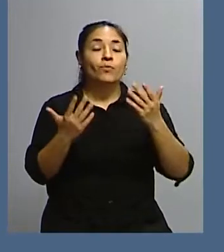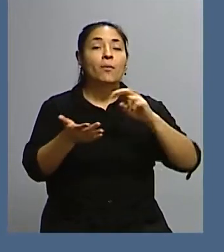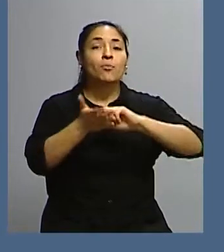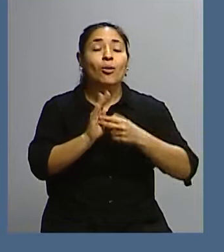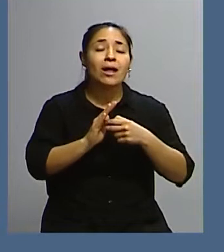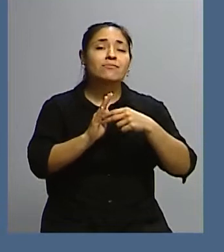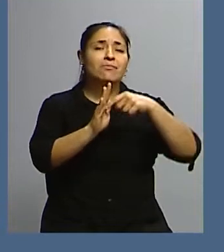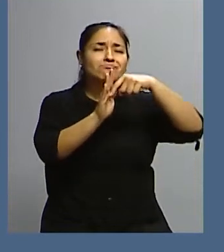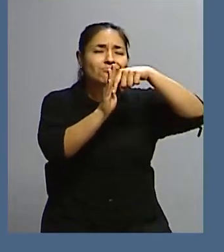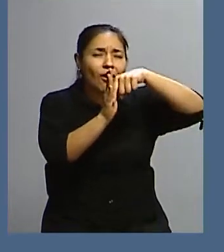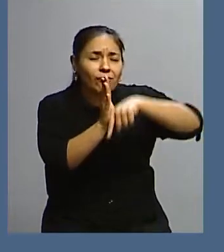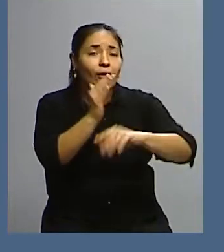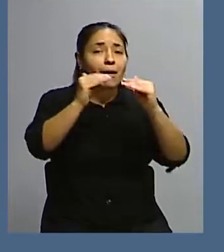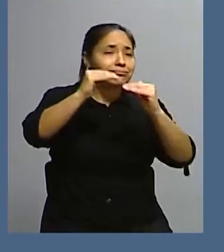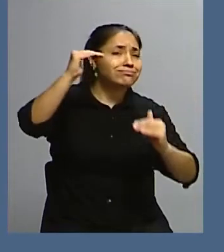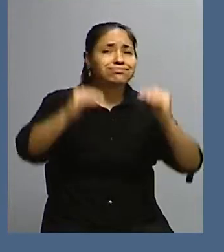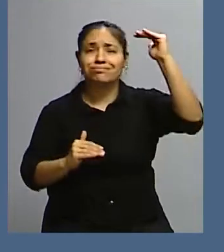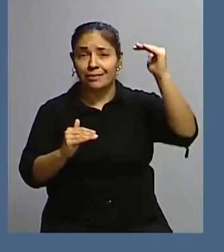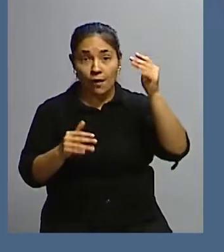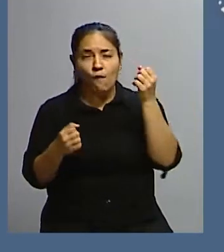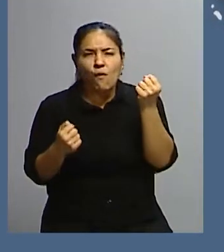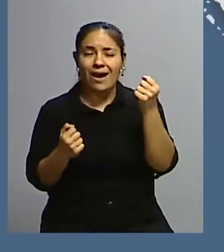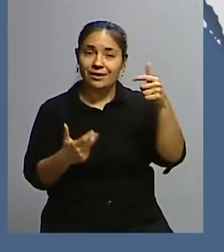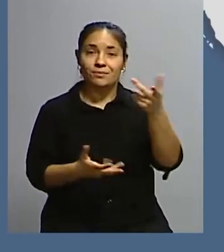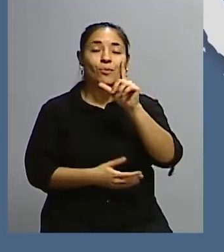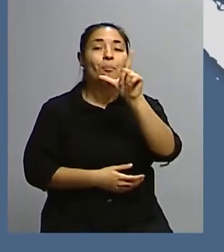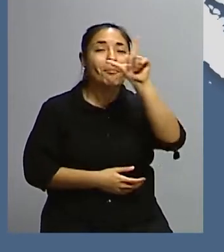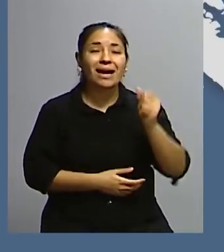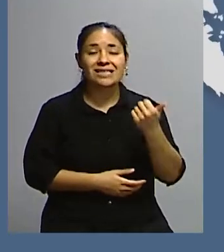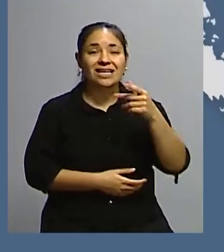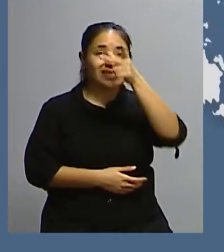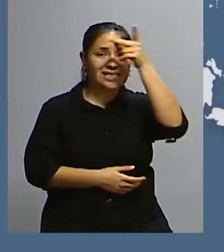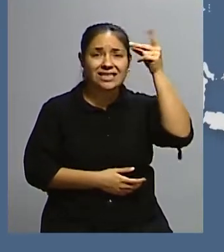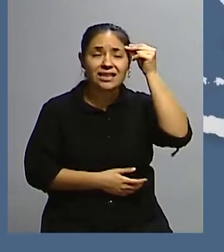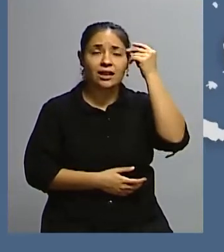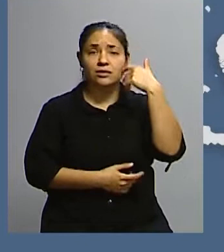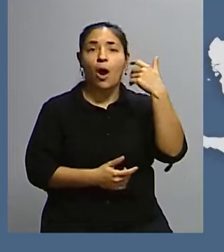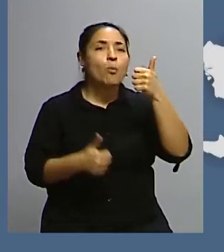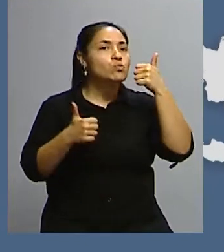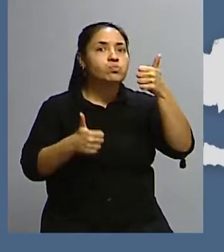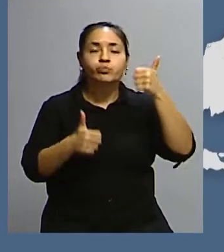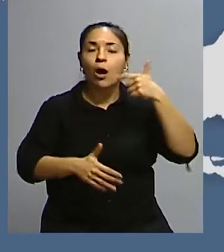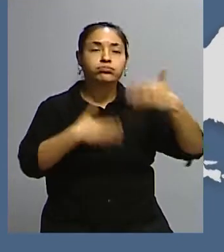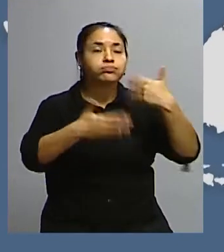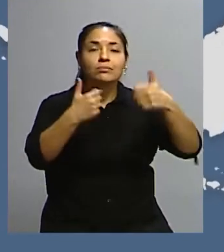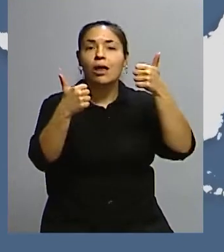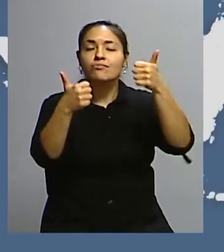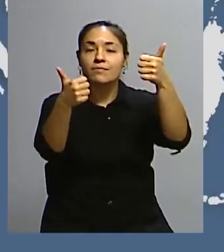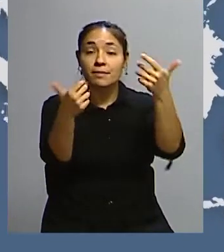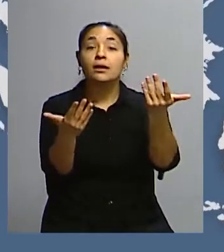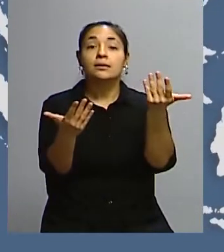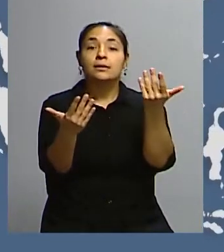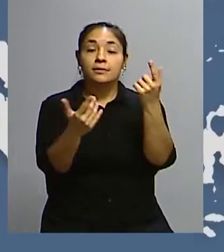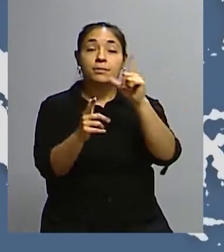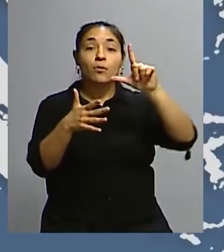desigualdad en la que se encuentra un país que a nivel macroeconómico tenía cifras muy exitosas y que por lo tanto cuando se hablaba